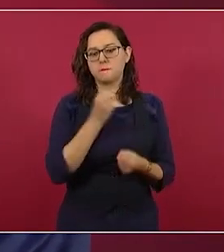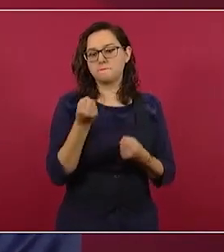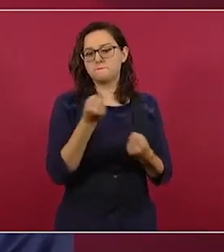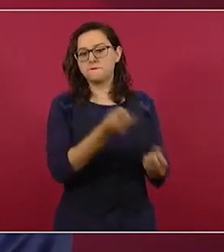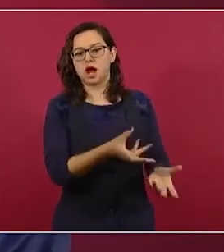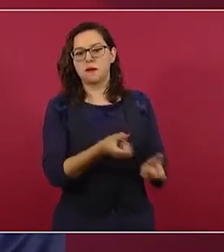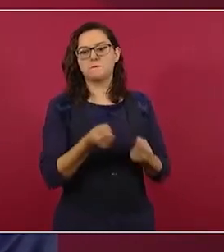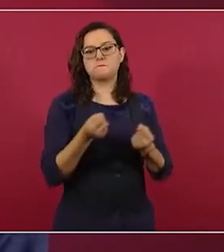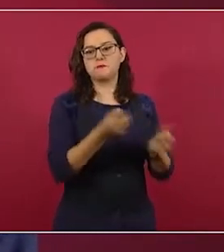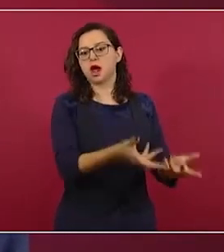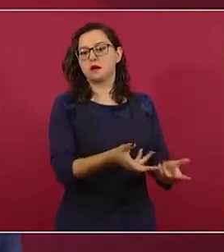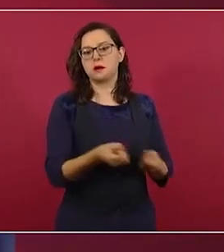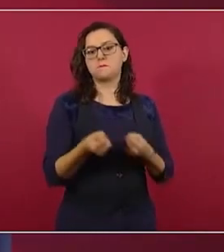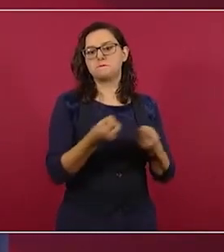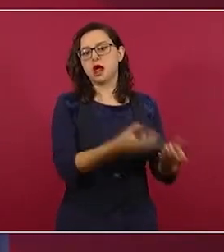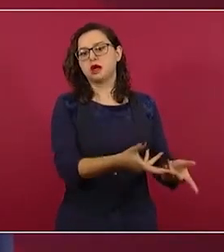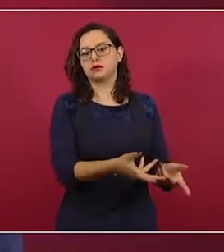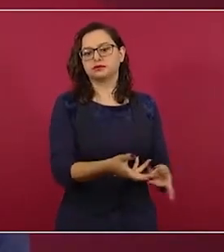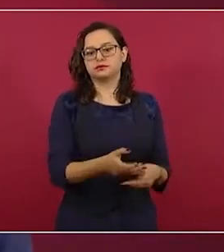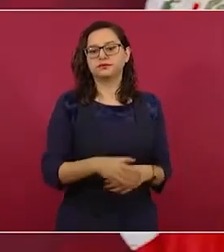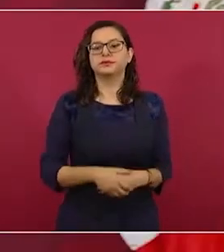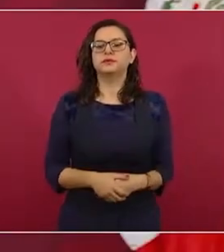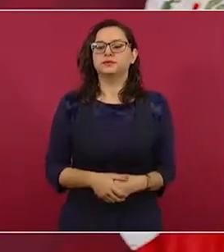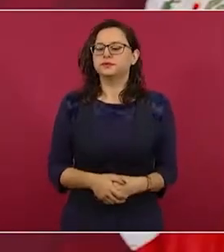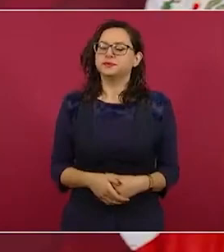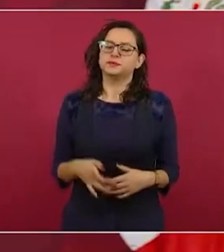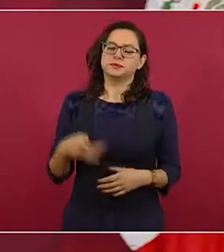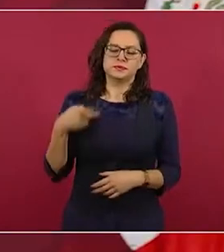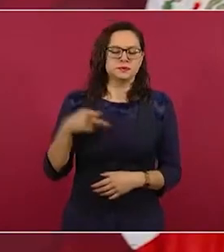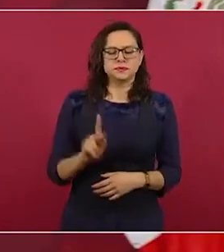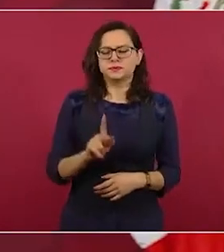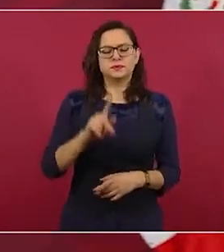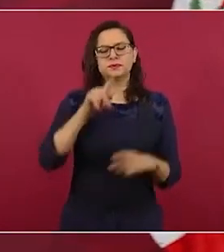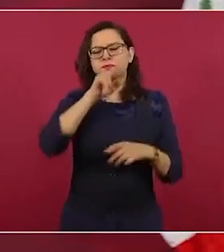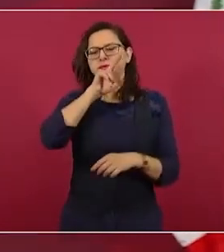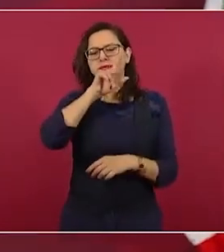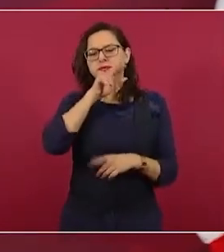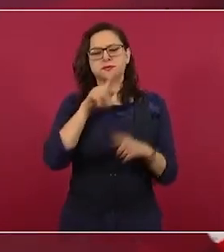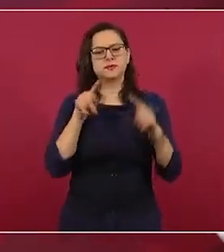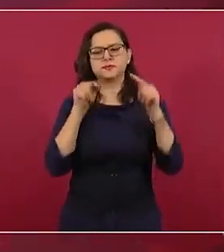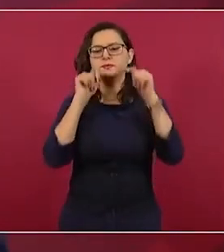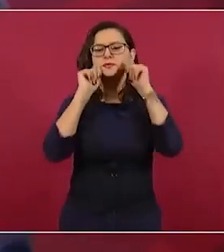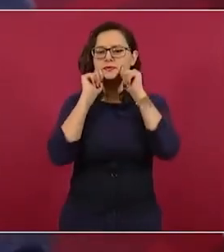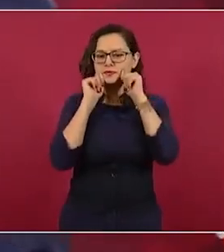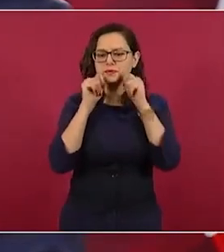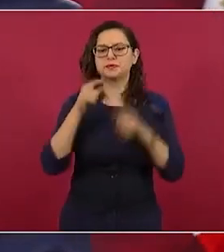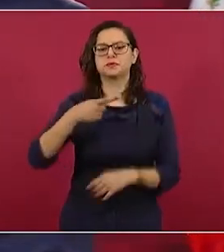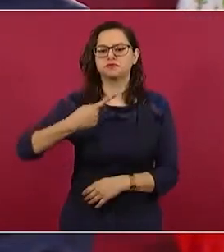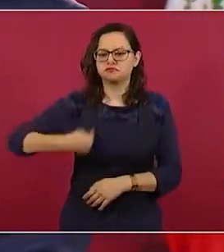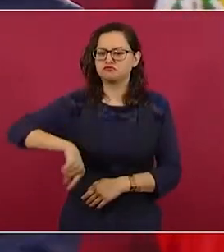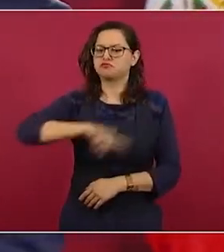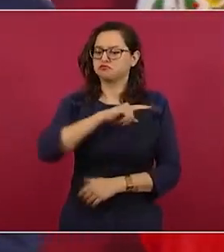afortunadamente pues vamos avanzando, cada vez hay más gente